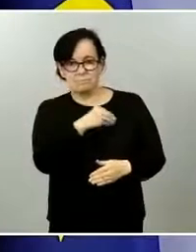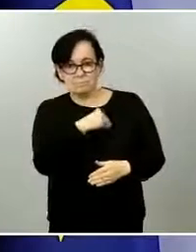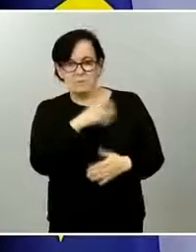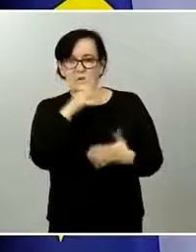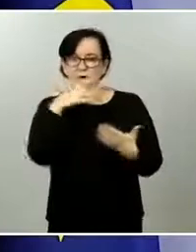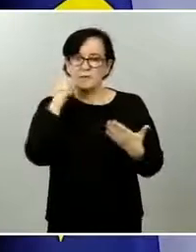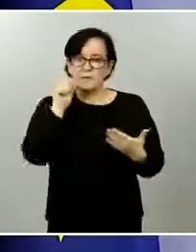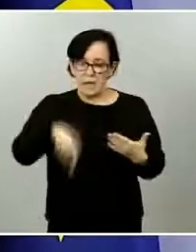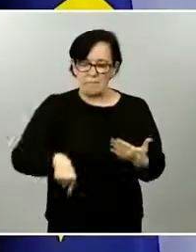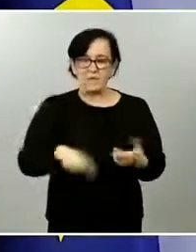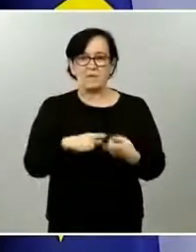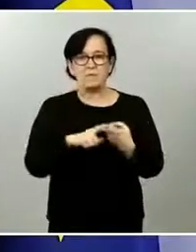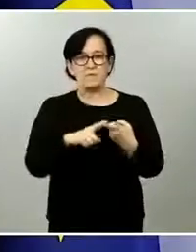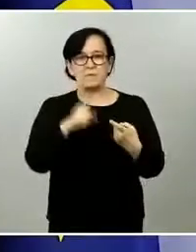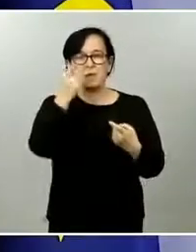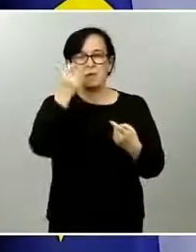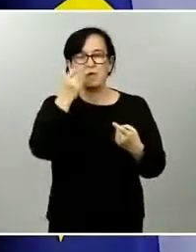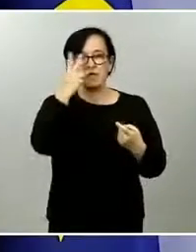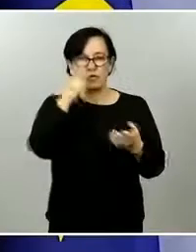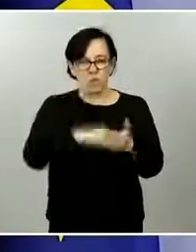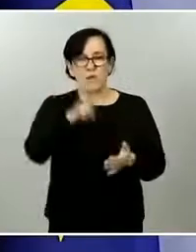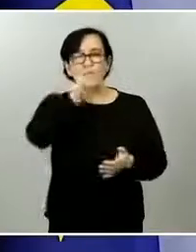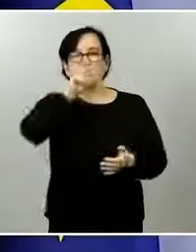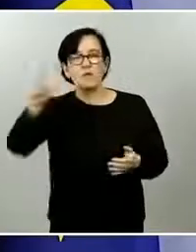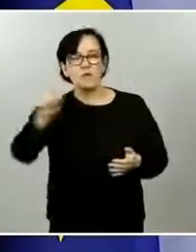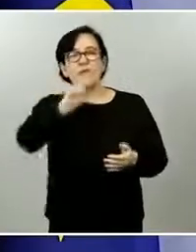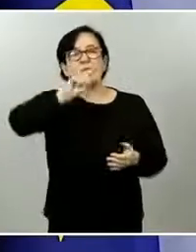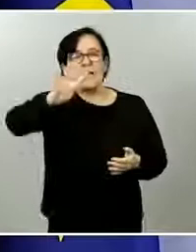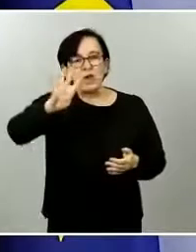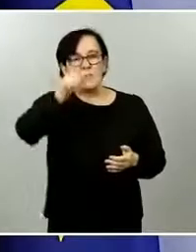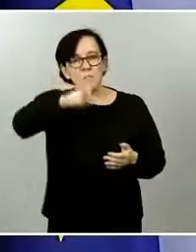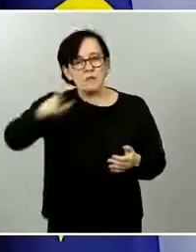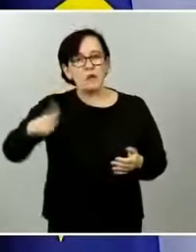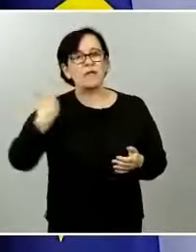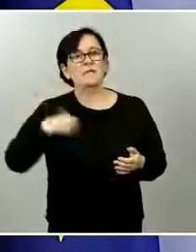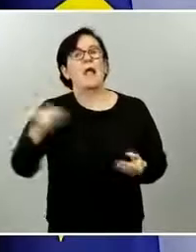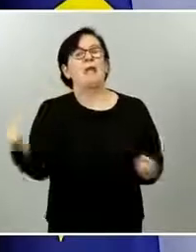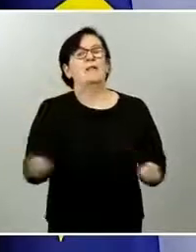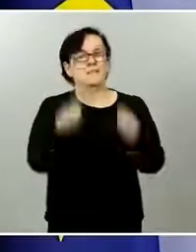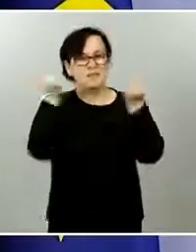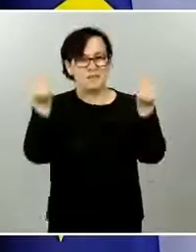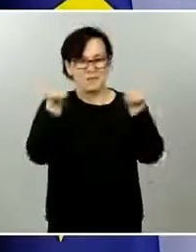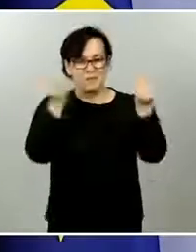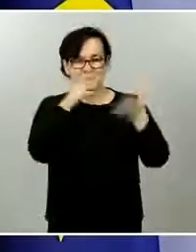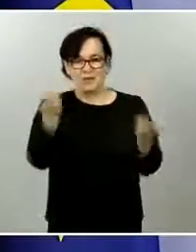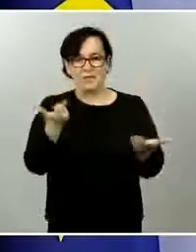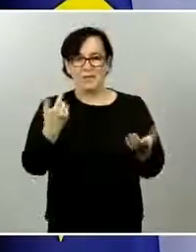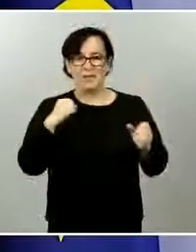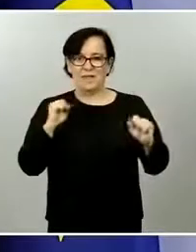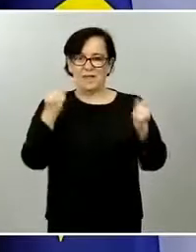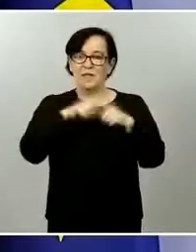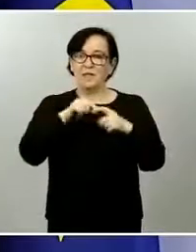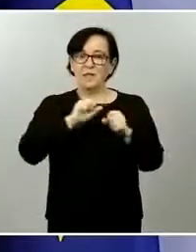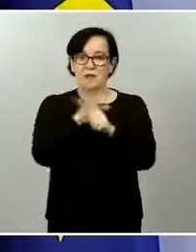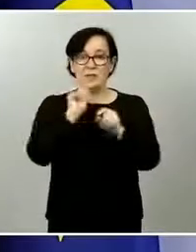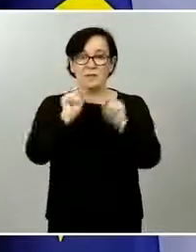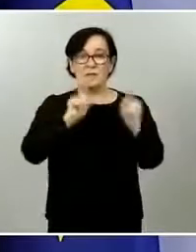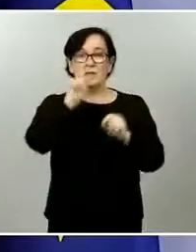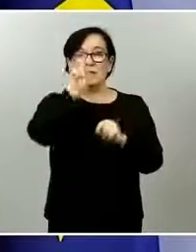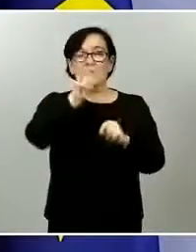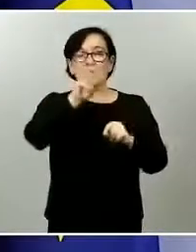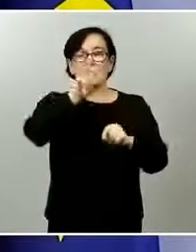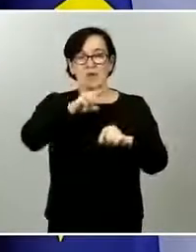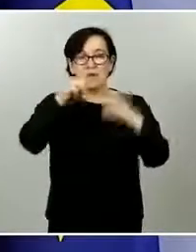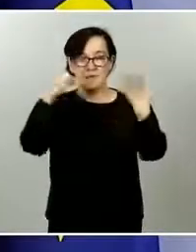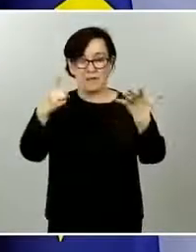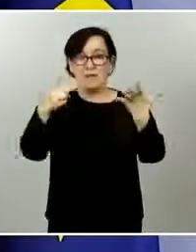compatriotas, a cuyos familiares y allegados les hacemos legar nuestras condolencias. Y constatar también que